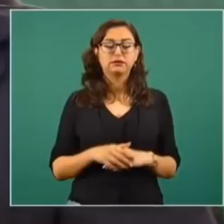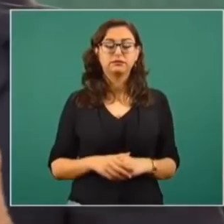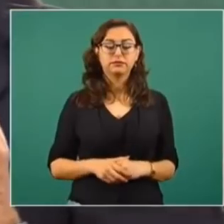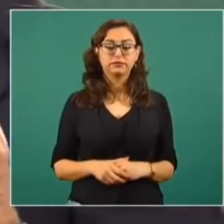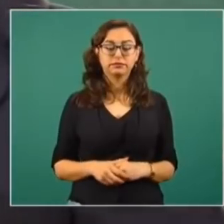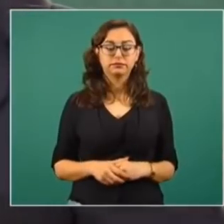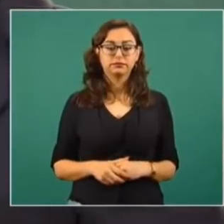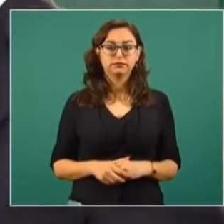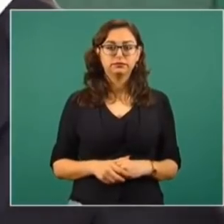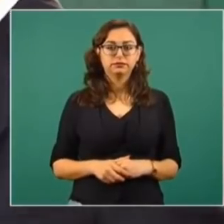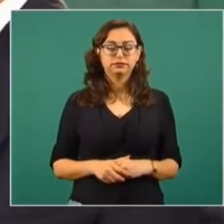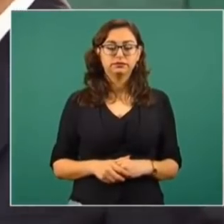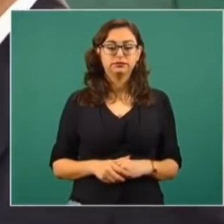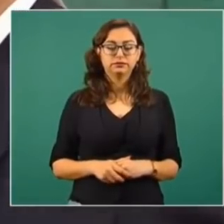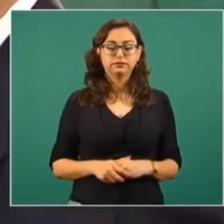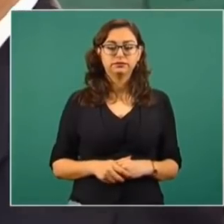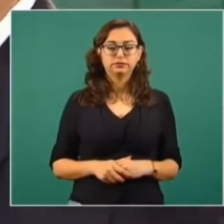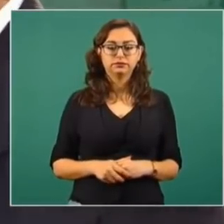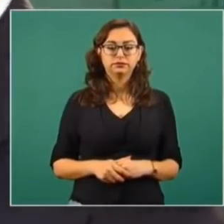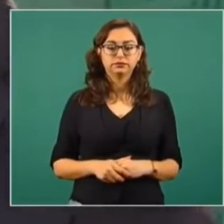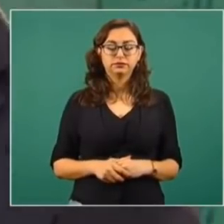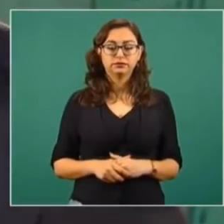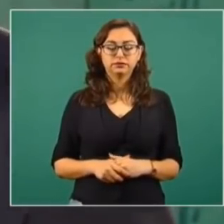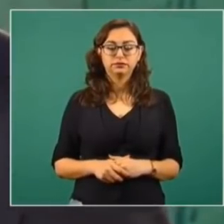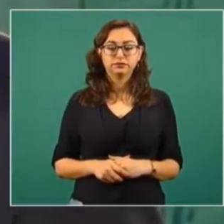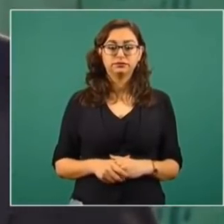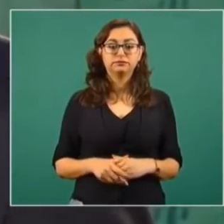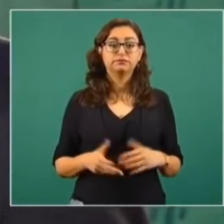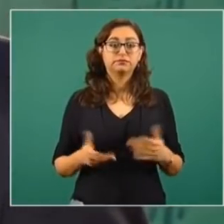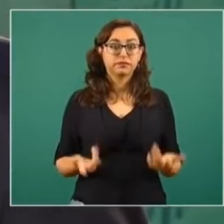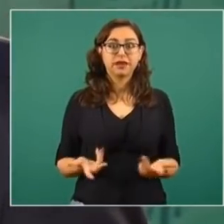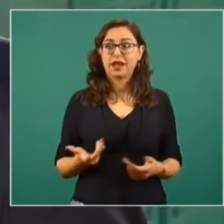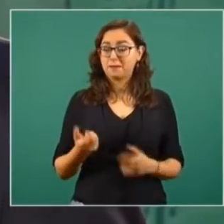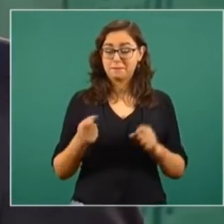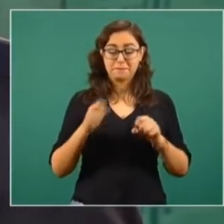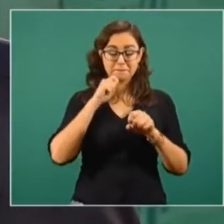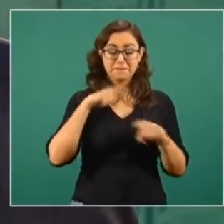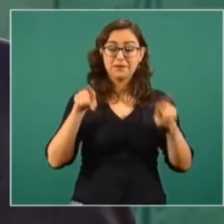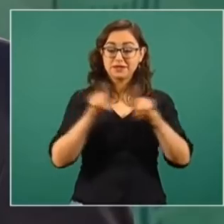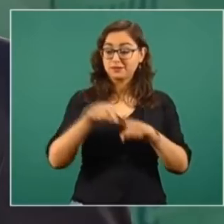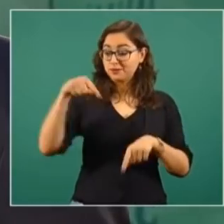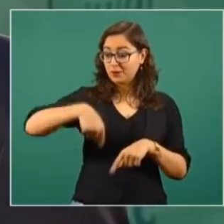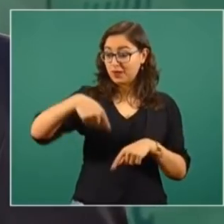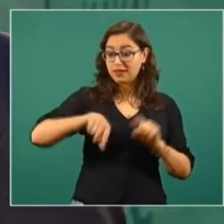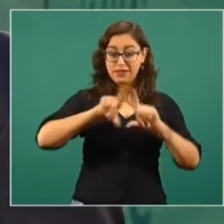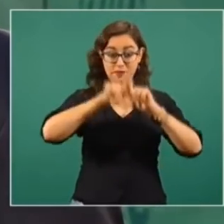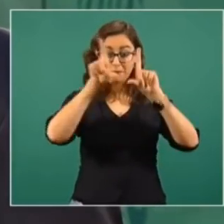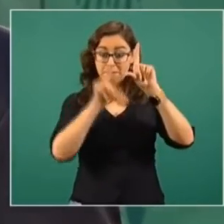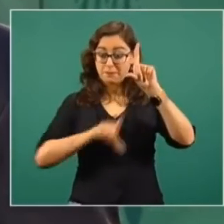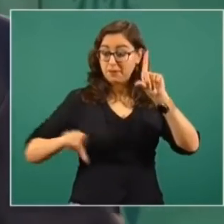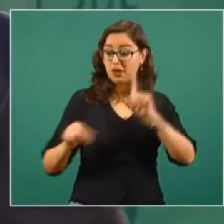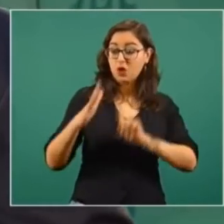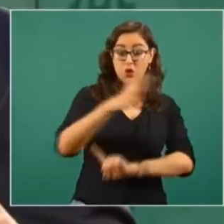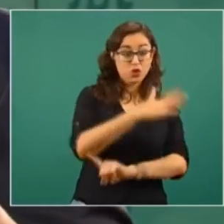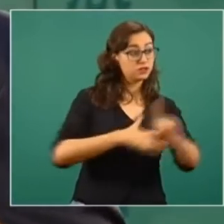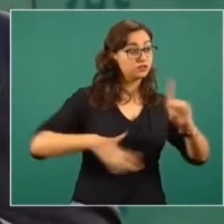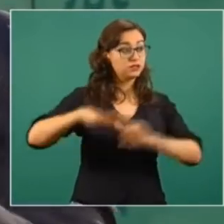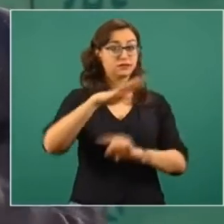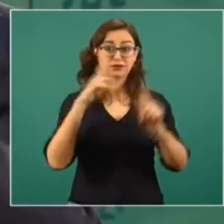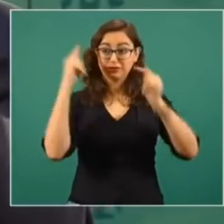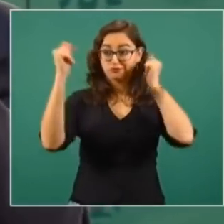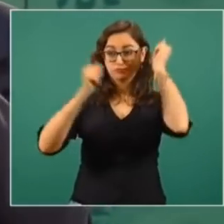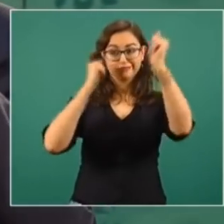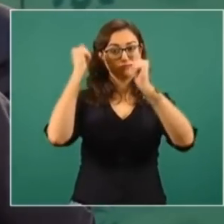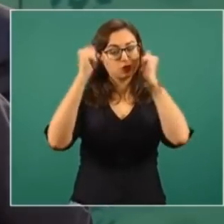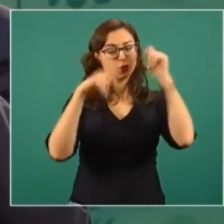nosotros tenemos condiciones también muy favorables. De ahí la